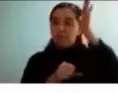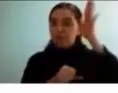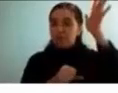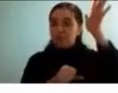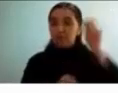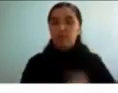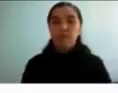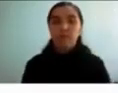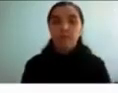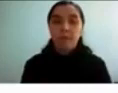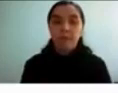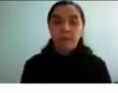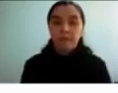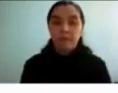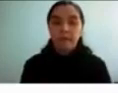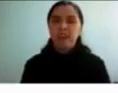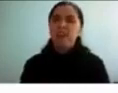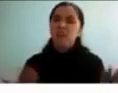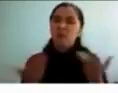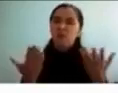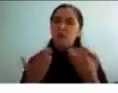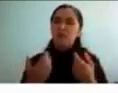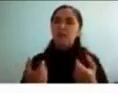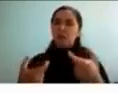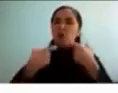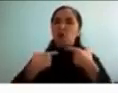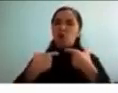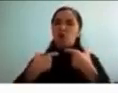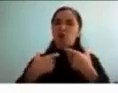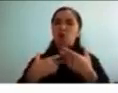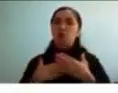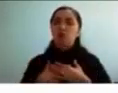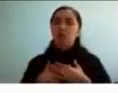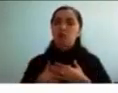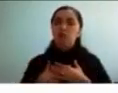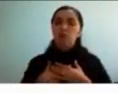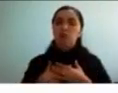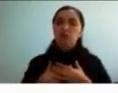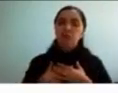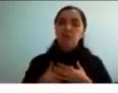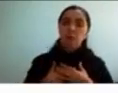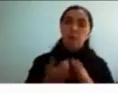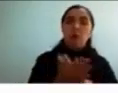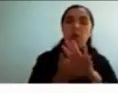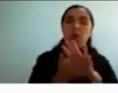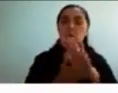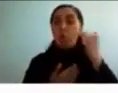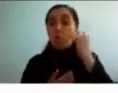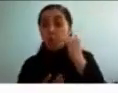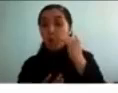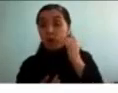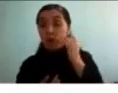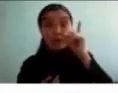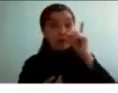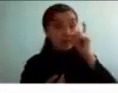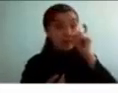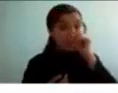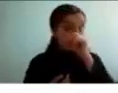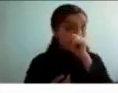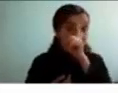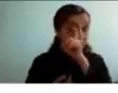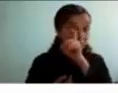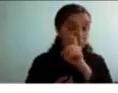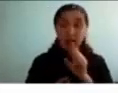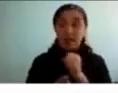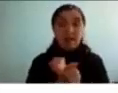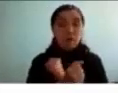¿cómo desarrollamos el autocontrol? es decir ¿cómo pasamos de un niño que tiene dificultades a la hora de inhibir sus